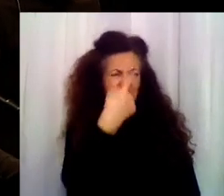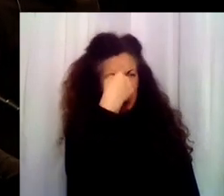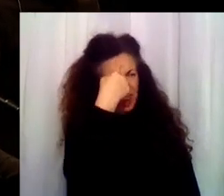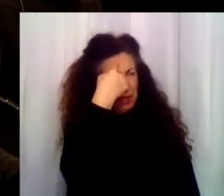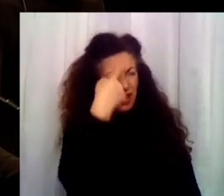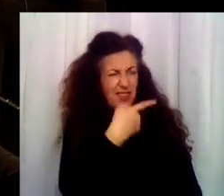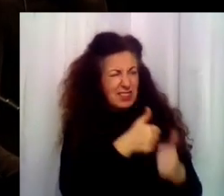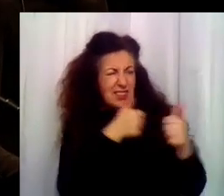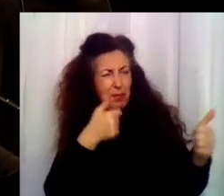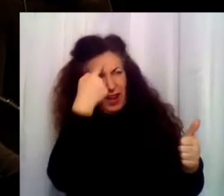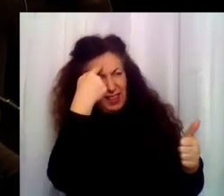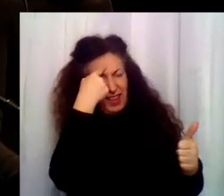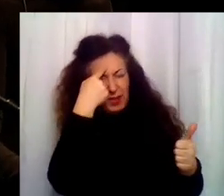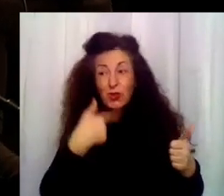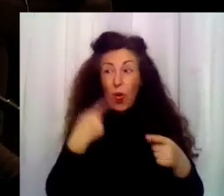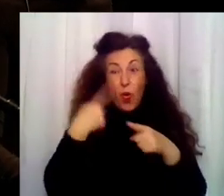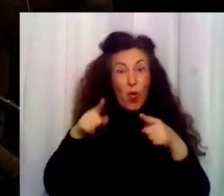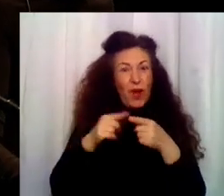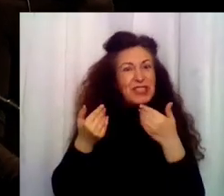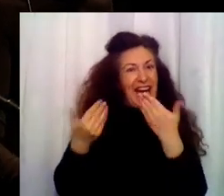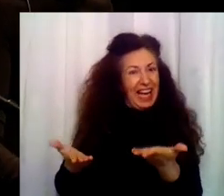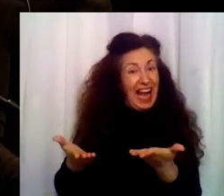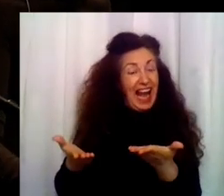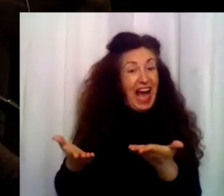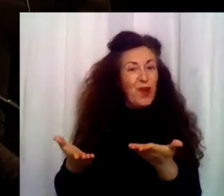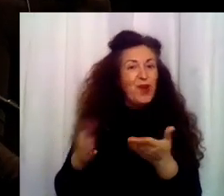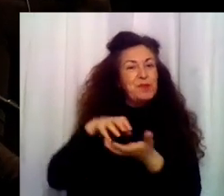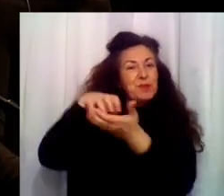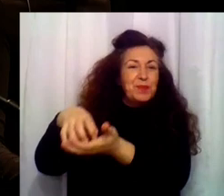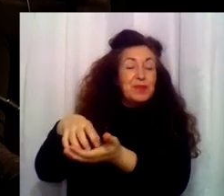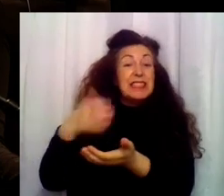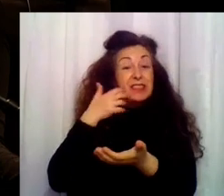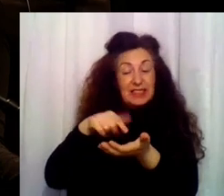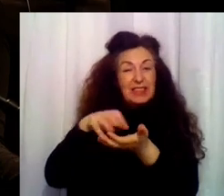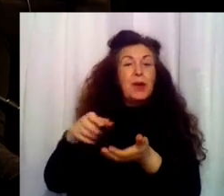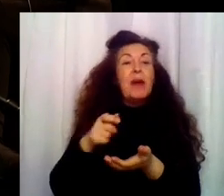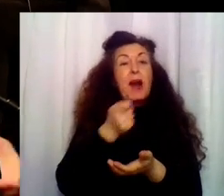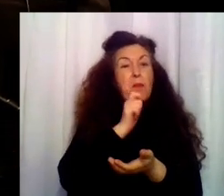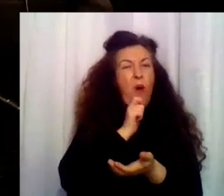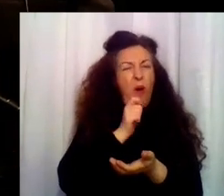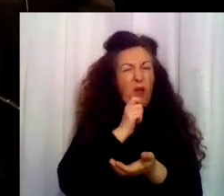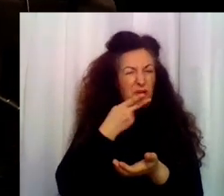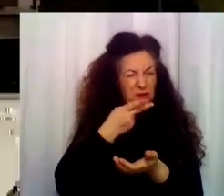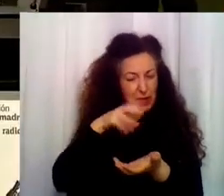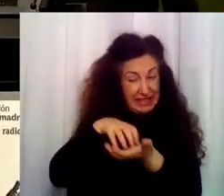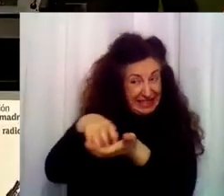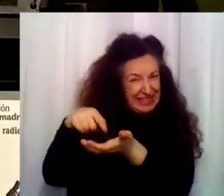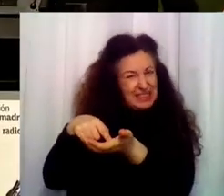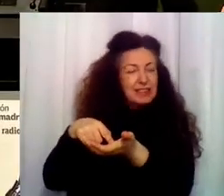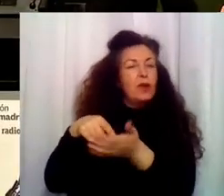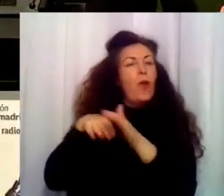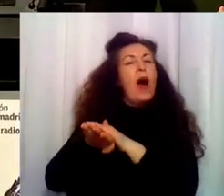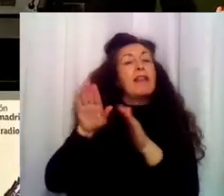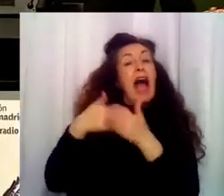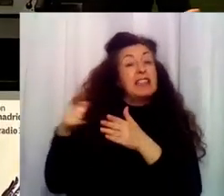¿eh? Con esto tienes, si te lo administras bien, hasta que salgas. No te lo fumes todo de golpe que te conozco, ¿eh? ¿Y tú? No, tú